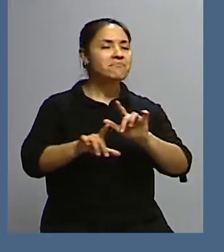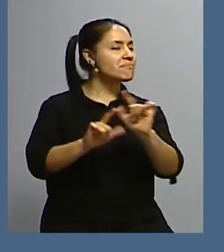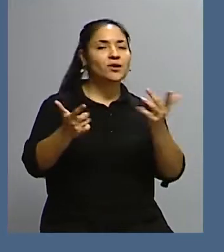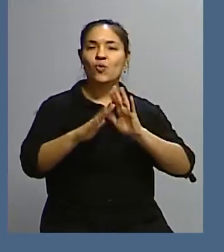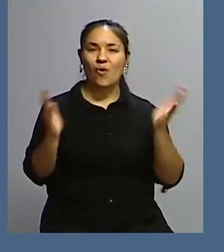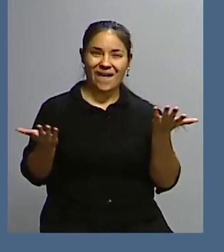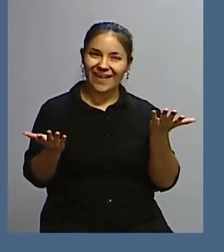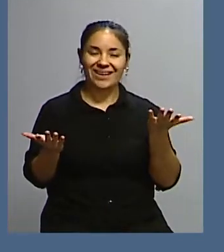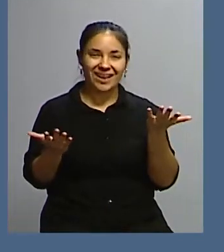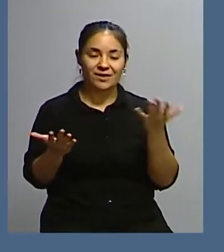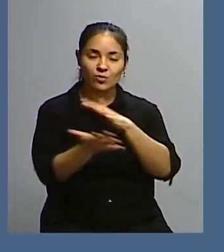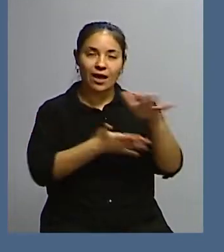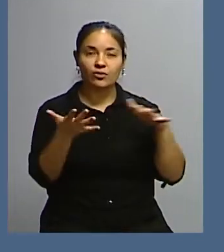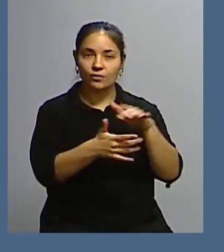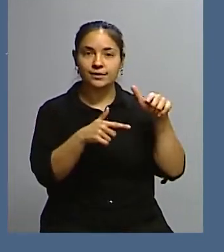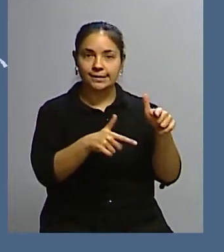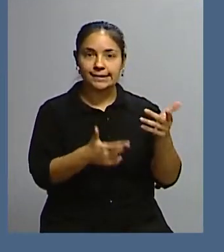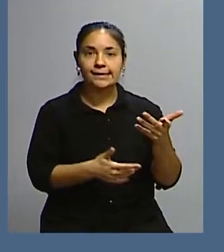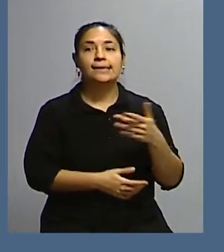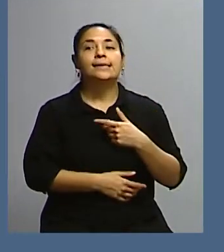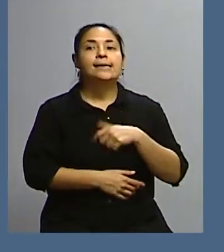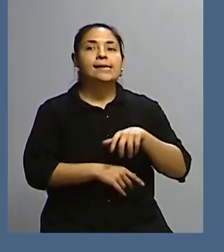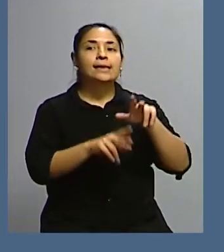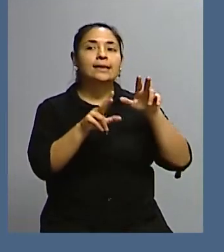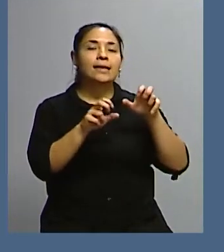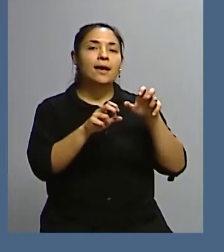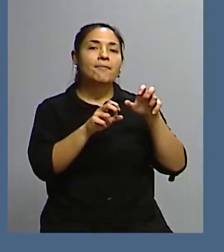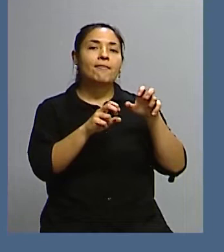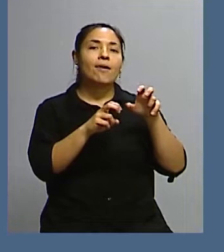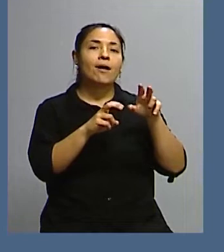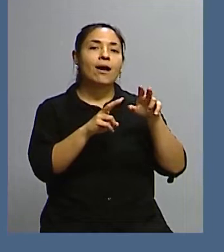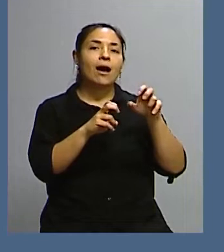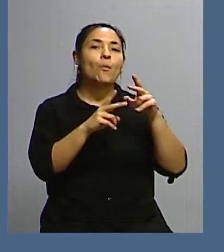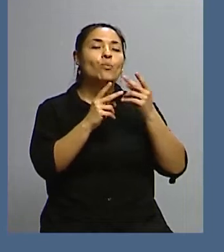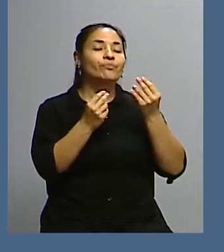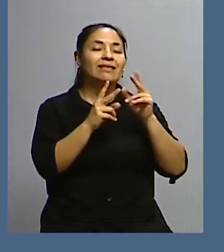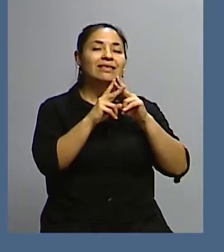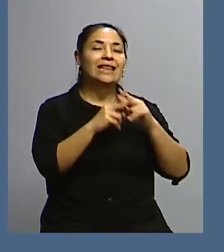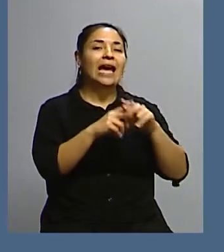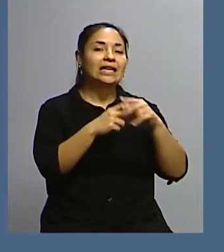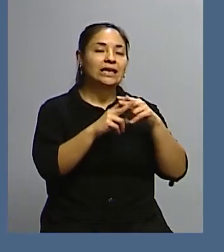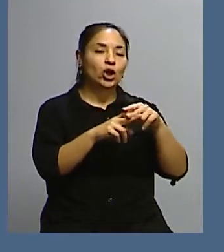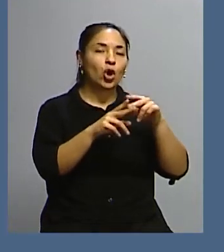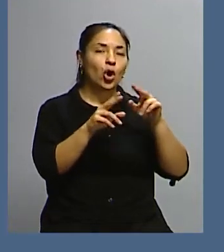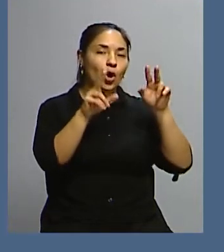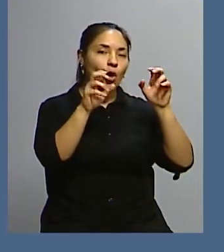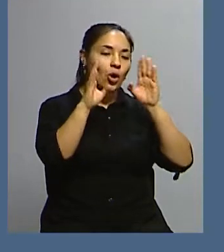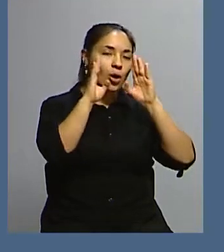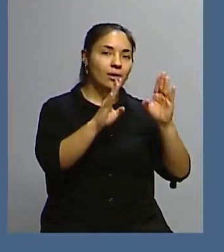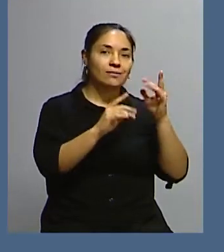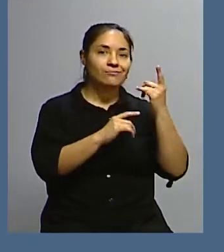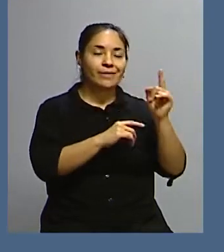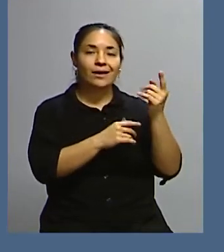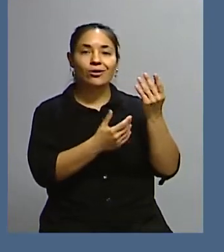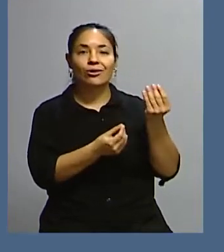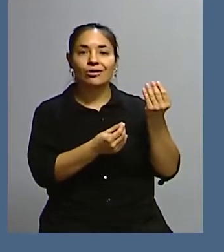Sin embargo, a lo mejor no en cuanto al aspecto técnico, pero al aspecto digamos